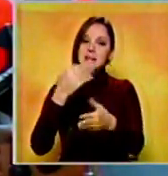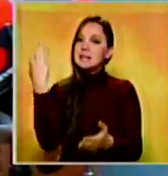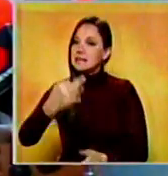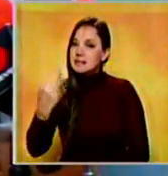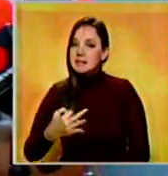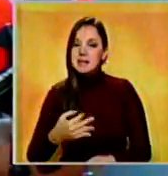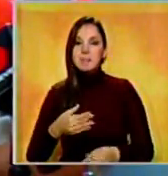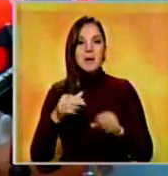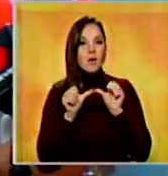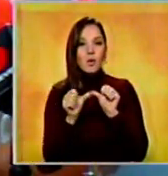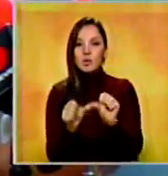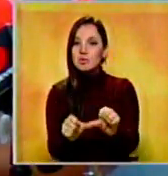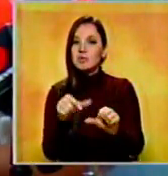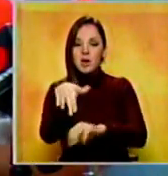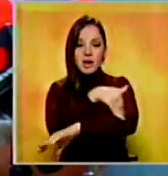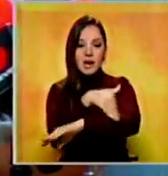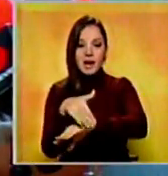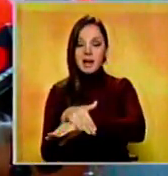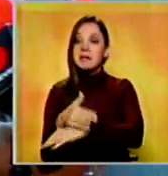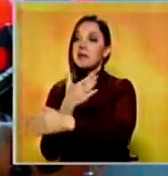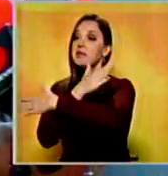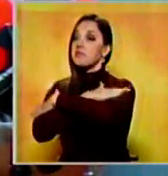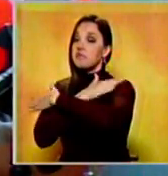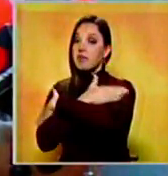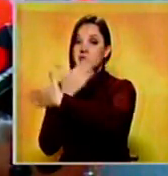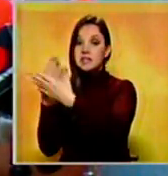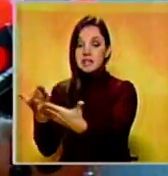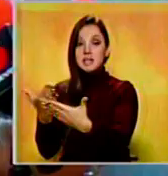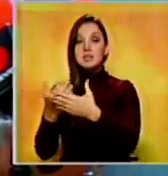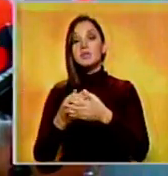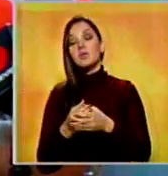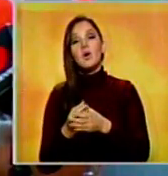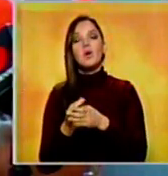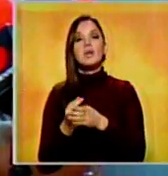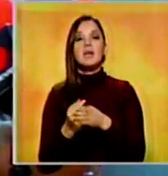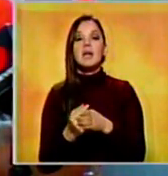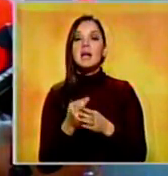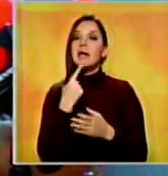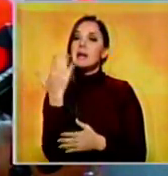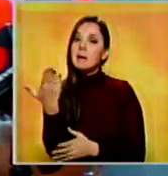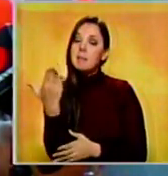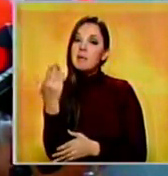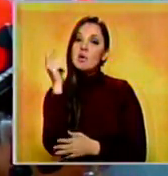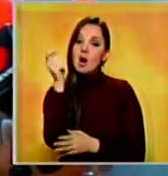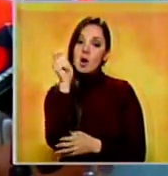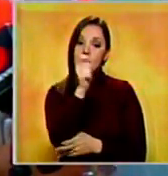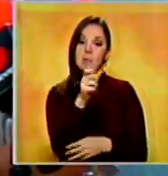Falcón felicitó a la nueva directiva del Parlamento Regional y pidió a los legisladores trabajar en conjunto.